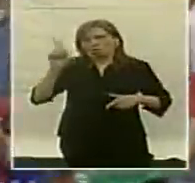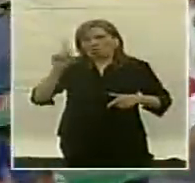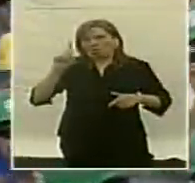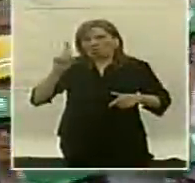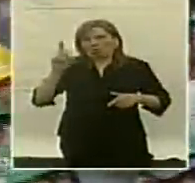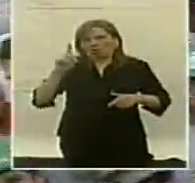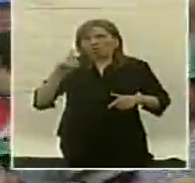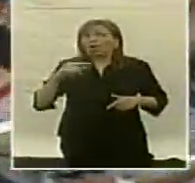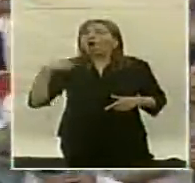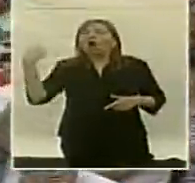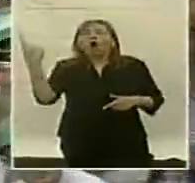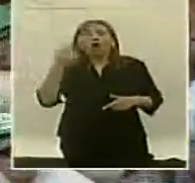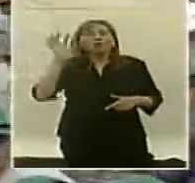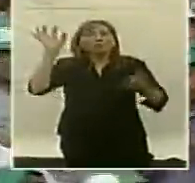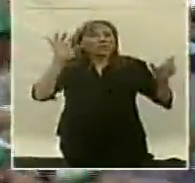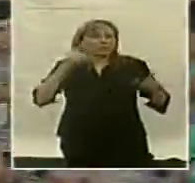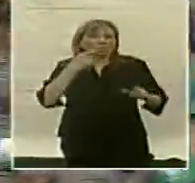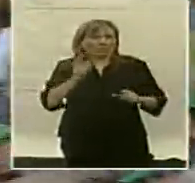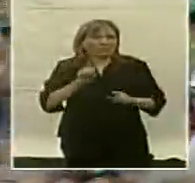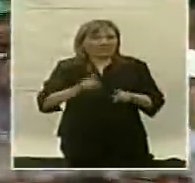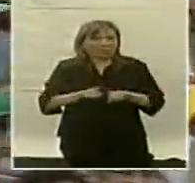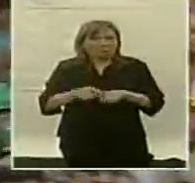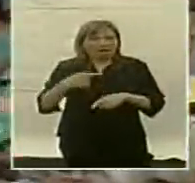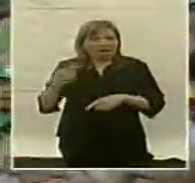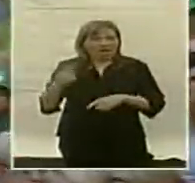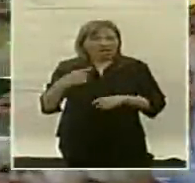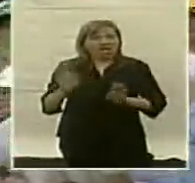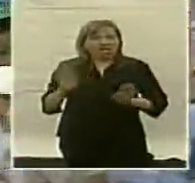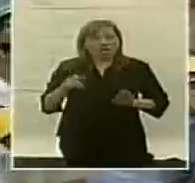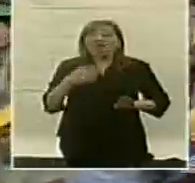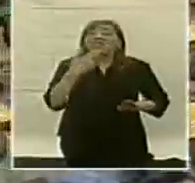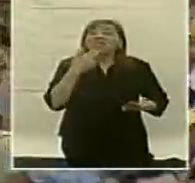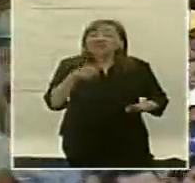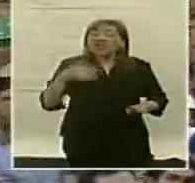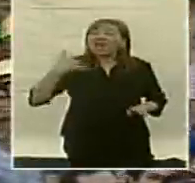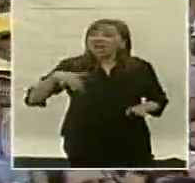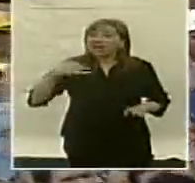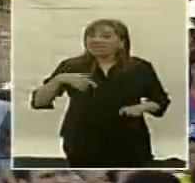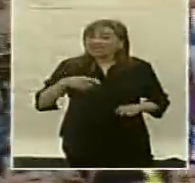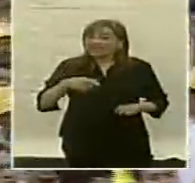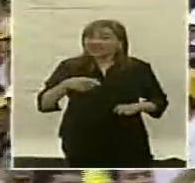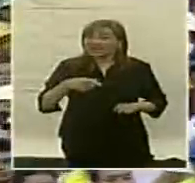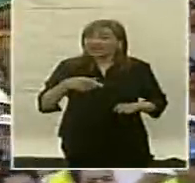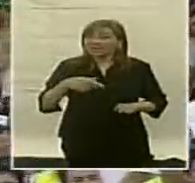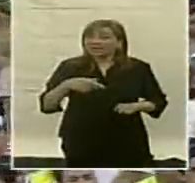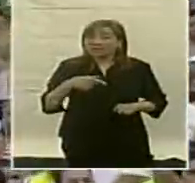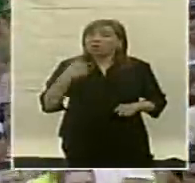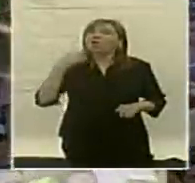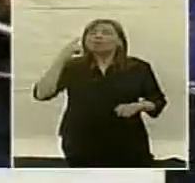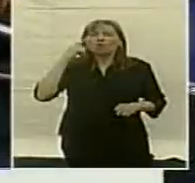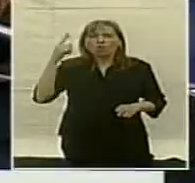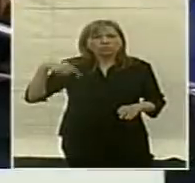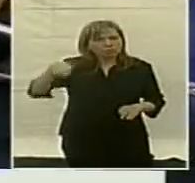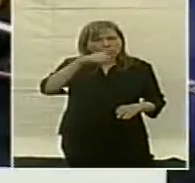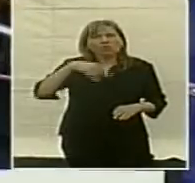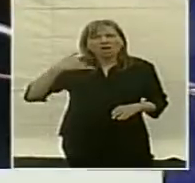pueden decir lo mismo. La energía argentina, el conocimiento